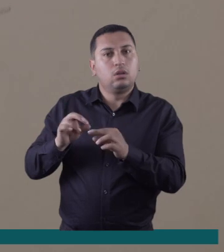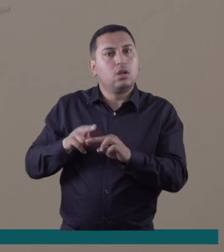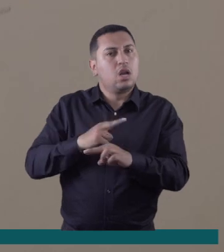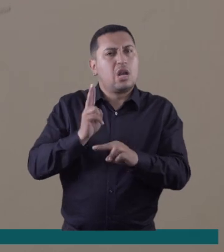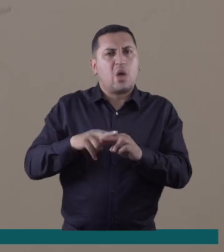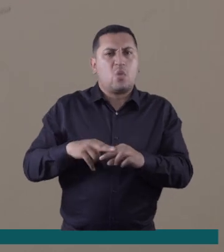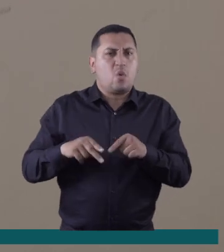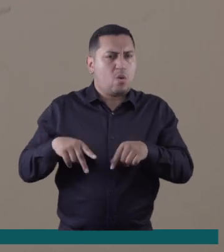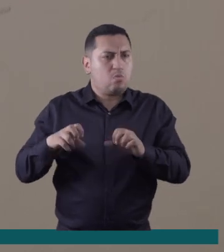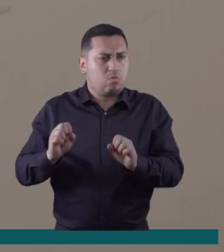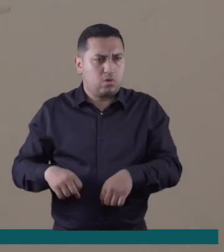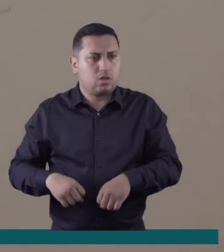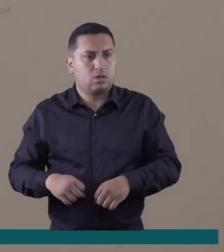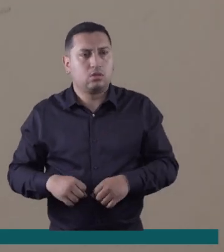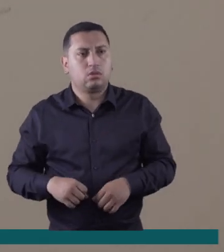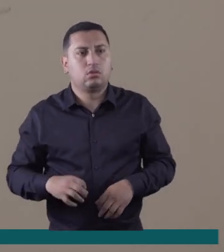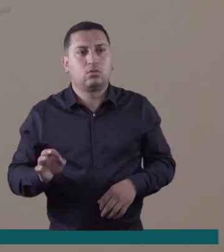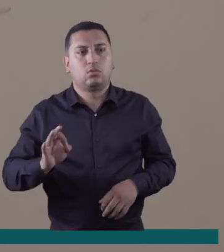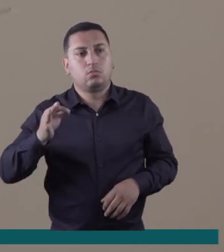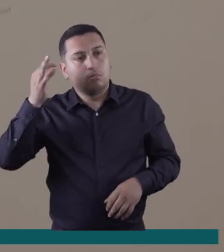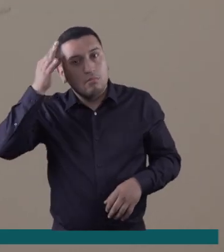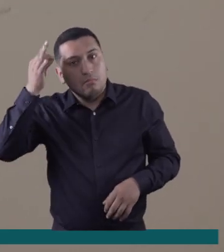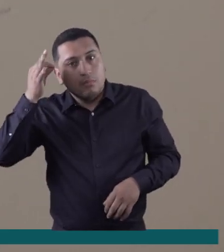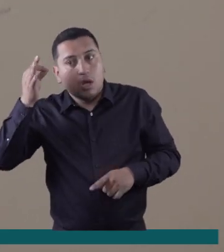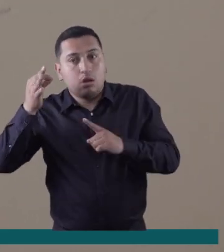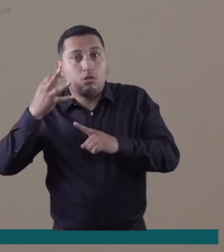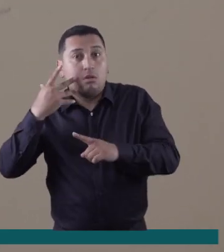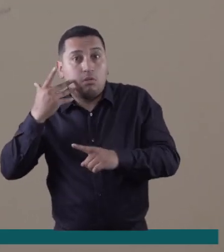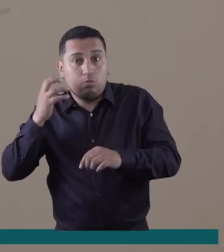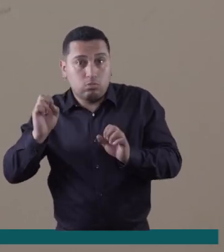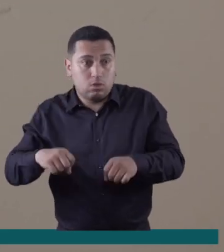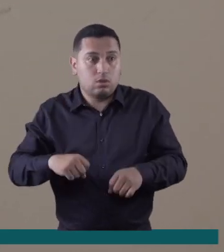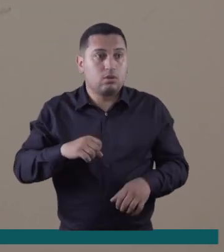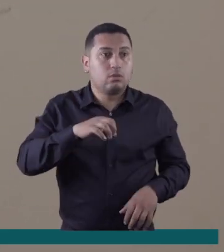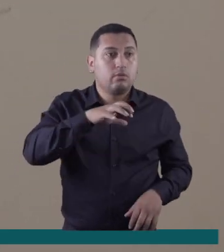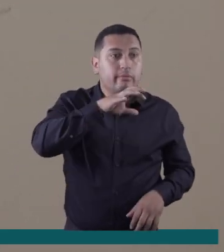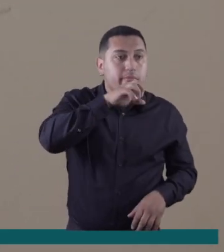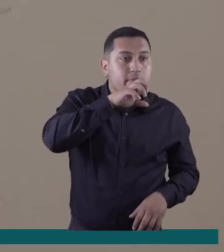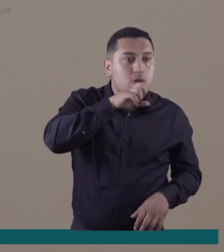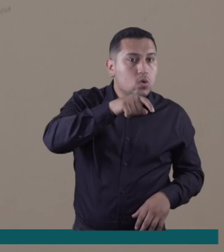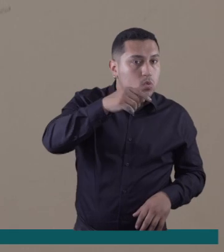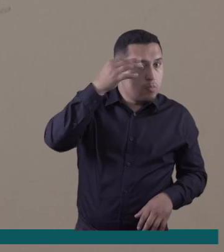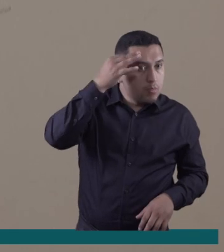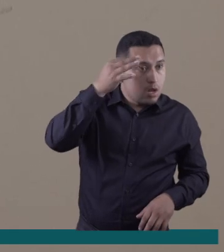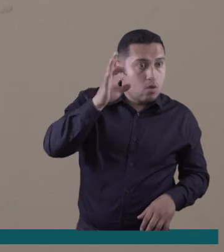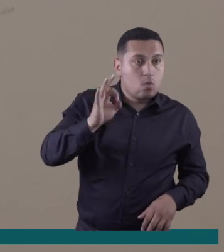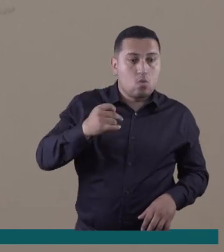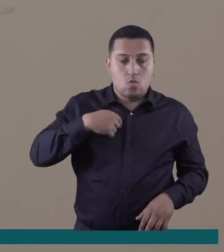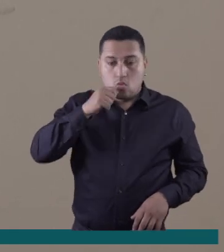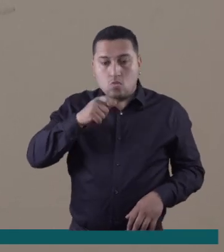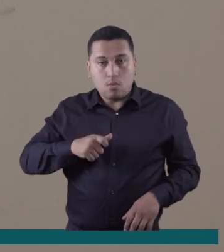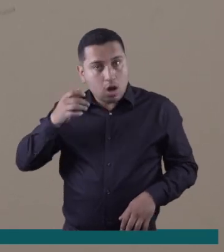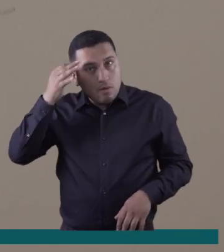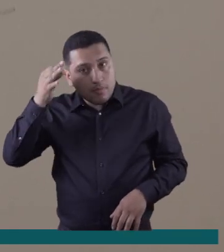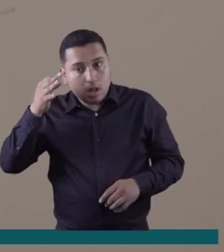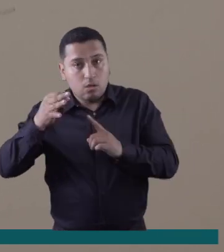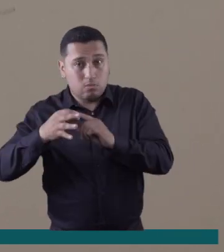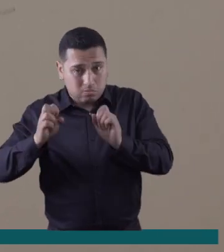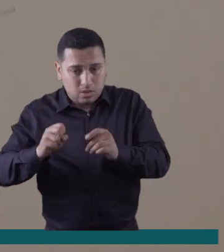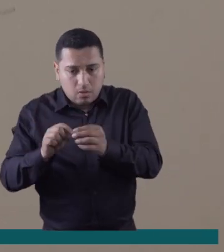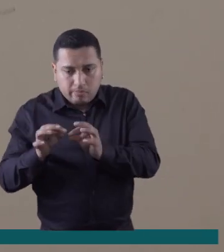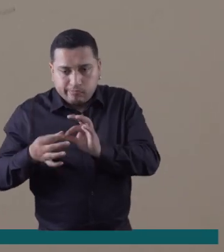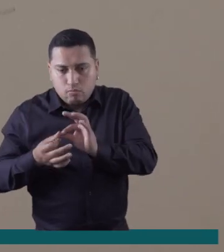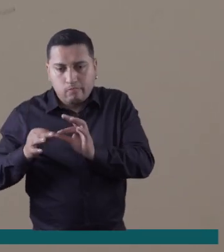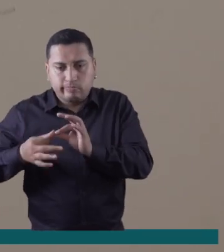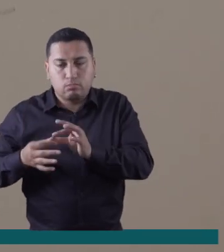todo tipo de fibras naturales, por ejemplo se puede hacer con el pelo del gato, con el pelo del perro, con el pelo